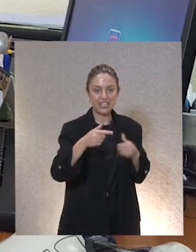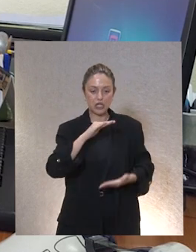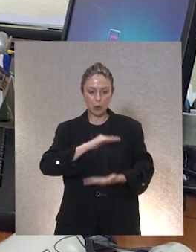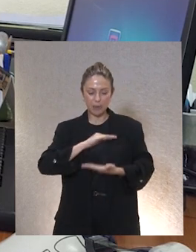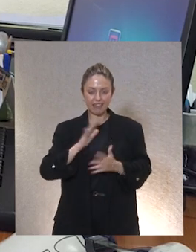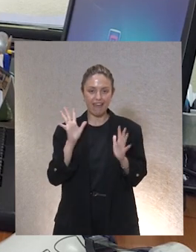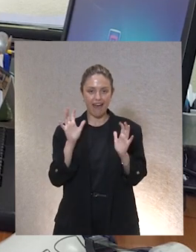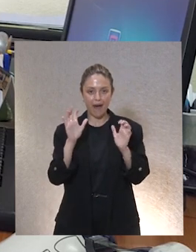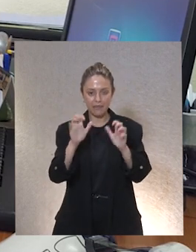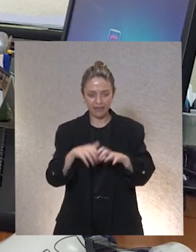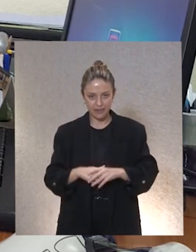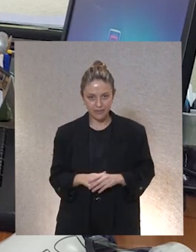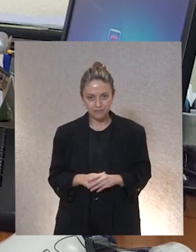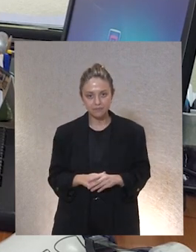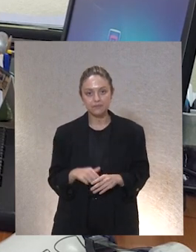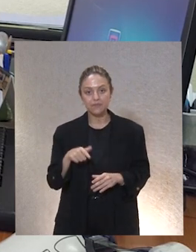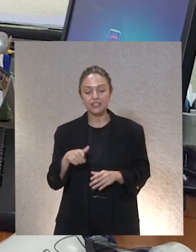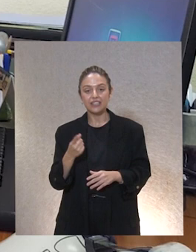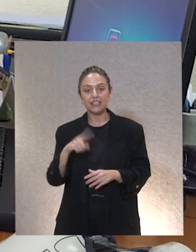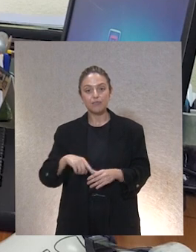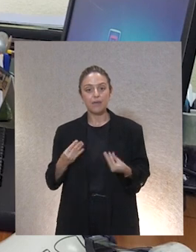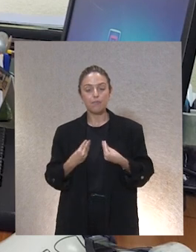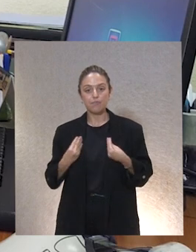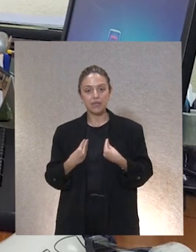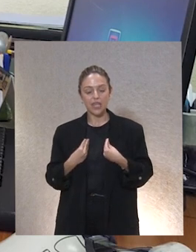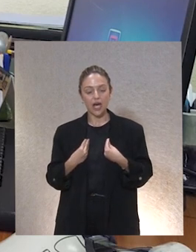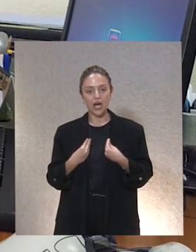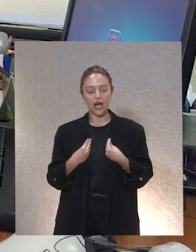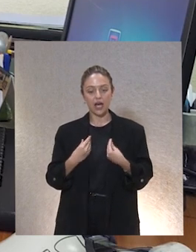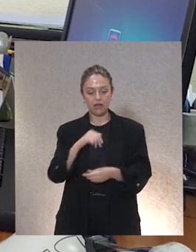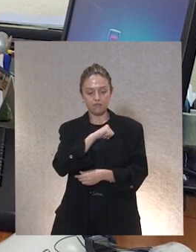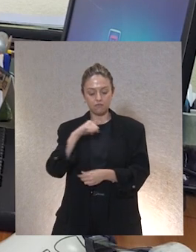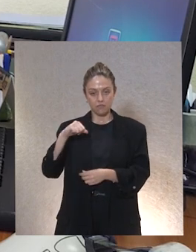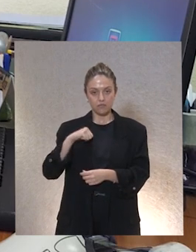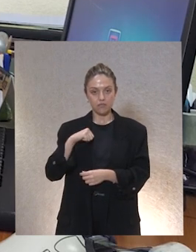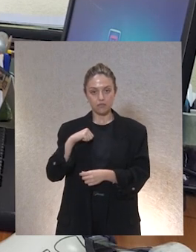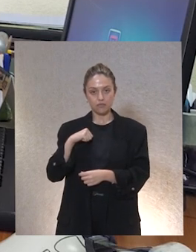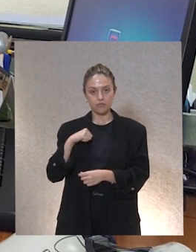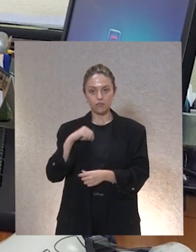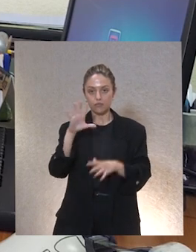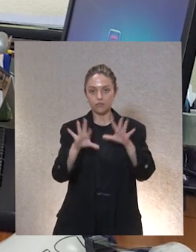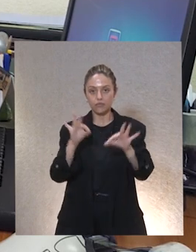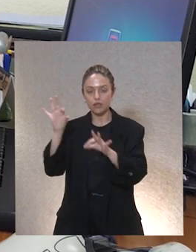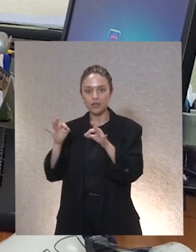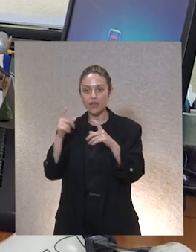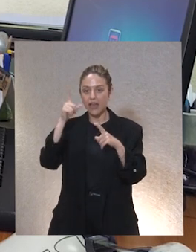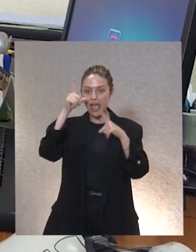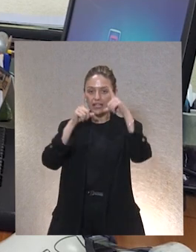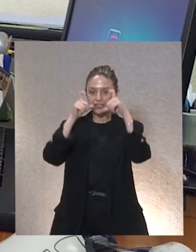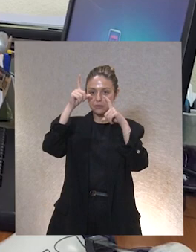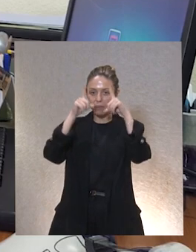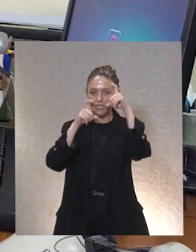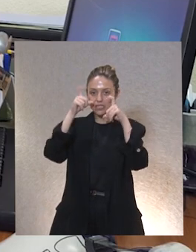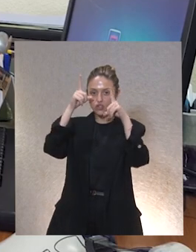también incrementar el control sobre su vida su autodeterminación y eso lo hacemos fundamentalmente a través de su expresión gestual